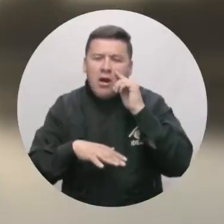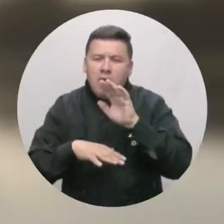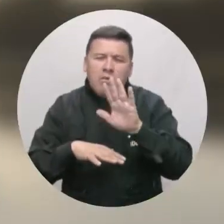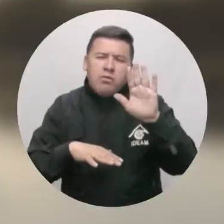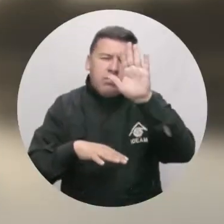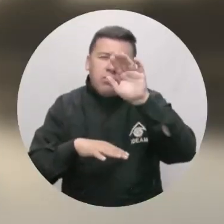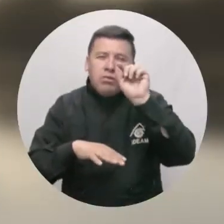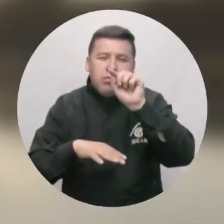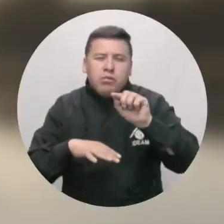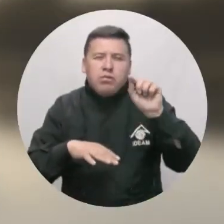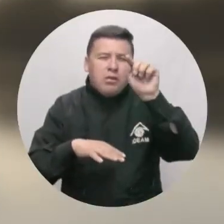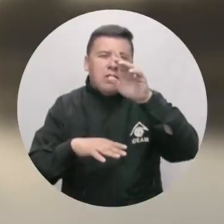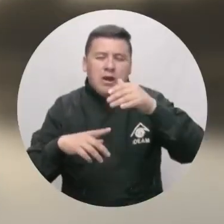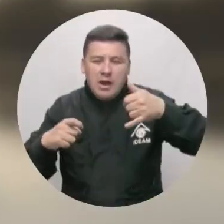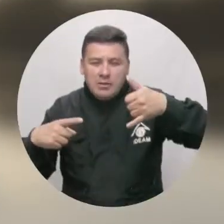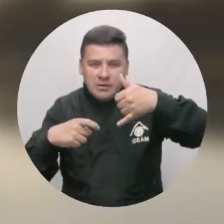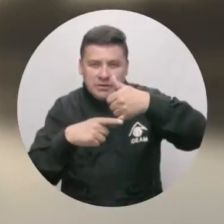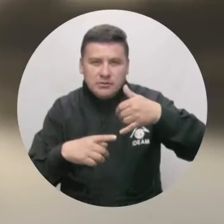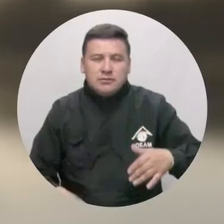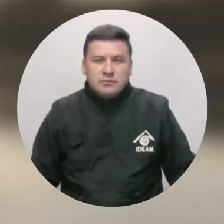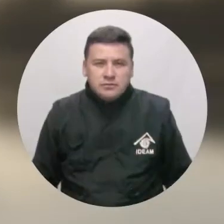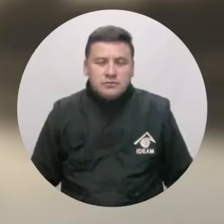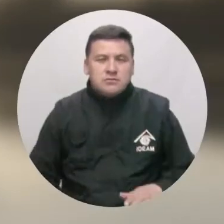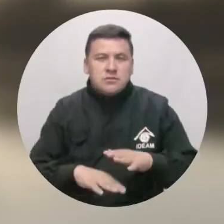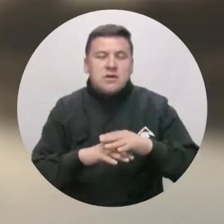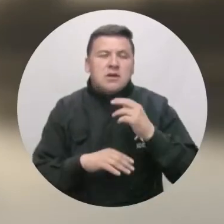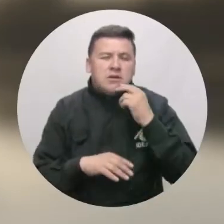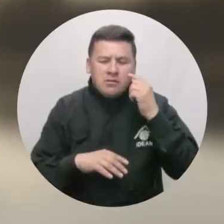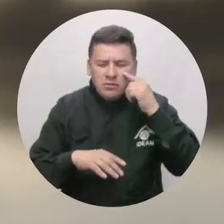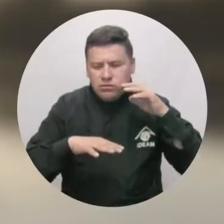naranja por lluvias en el mar Caribe y en el Océano Pacífico.